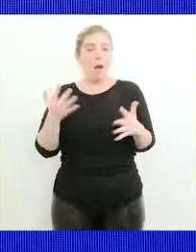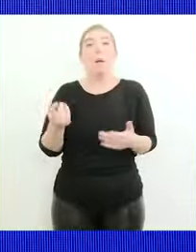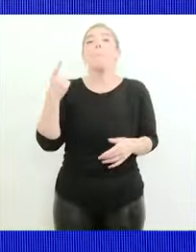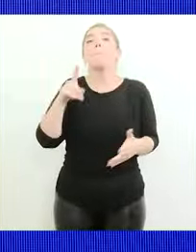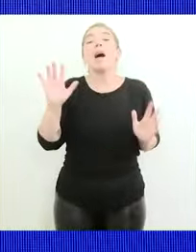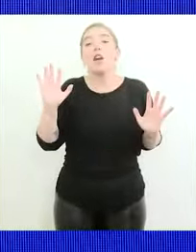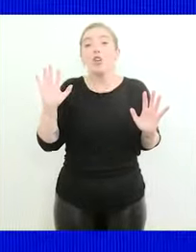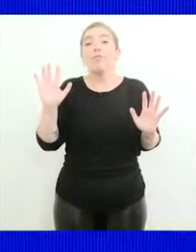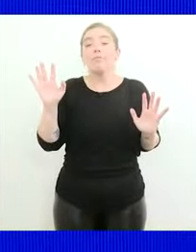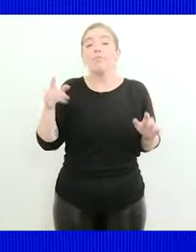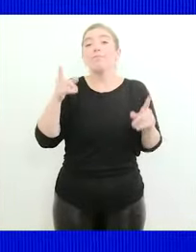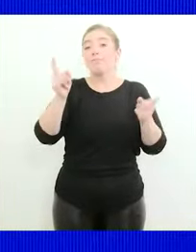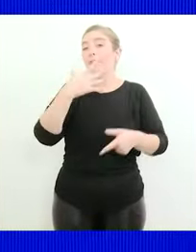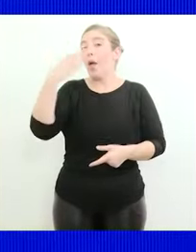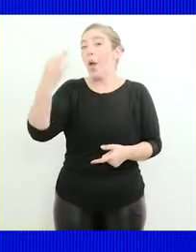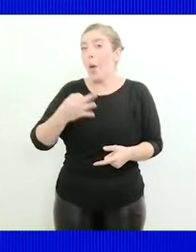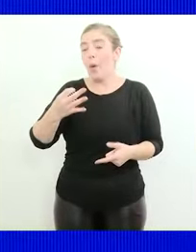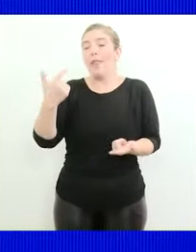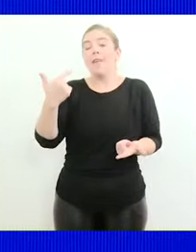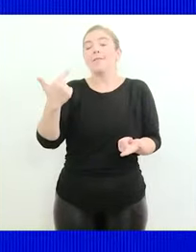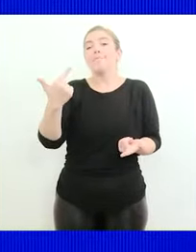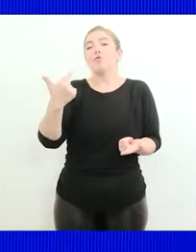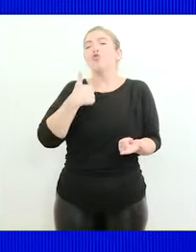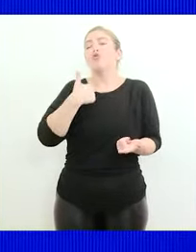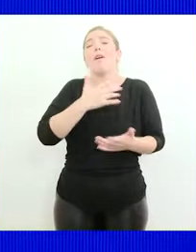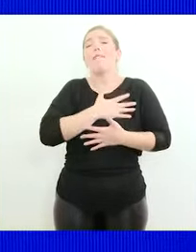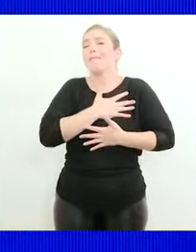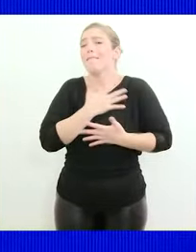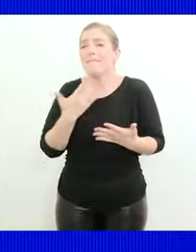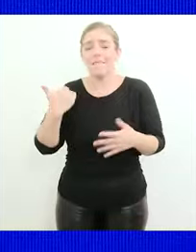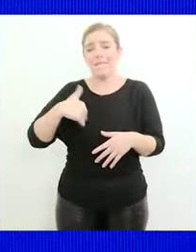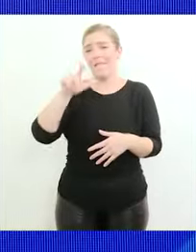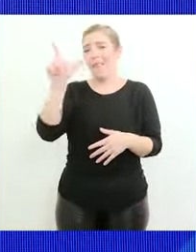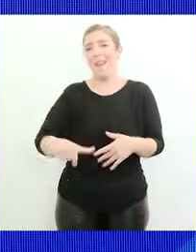también es cierto que cuando uno yo amo amo este país